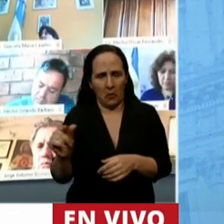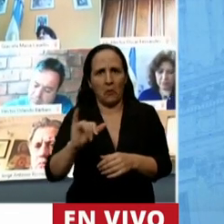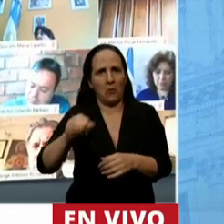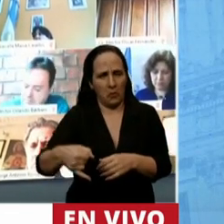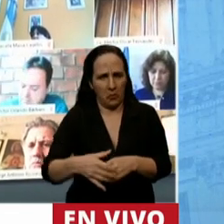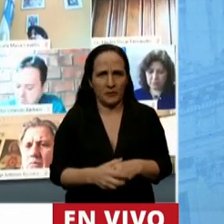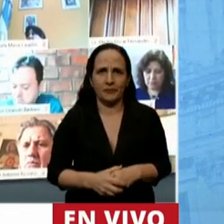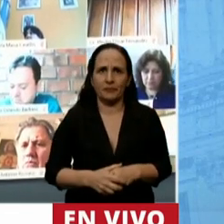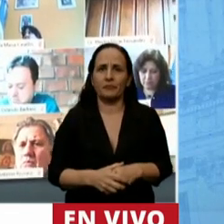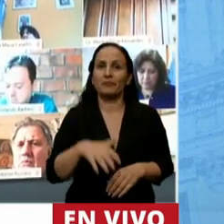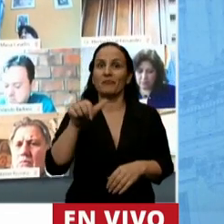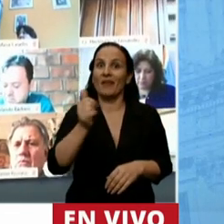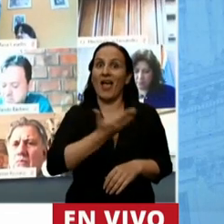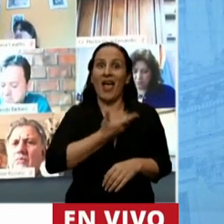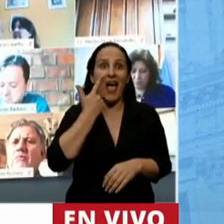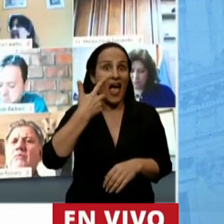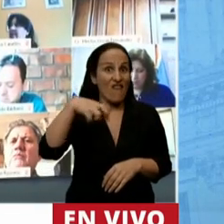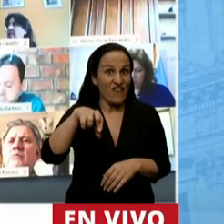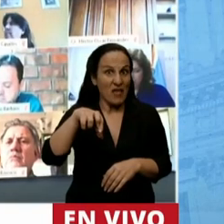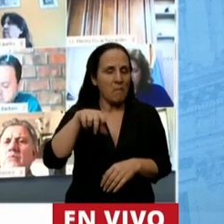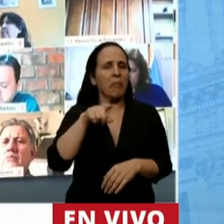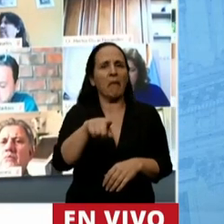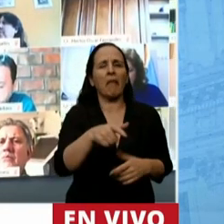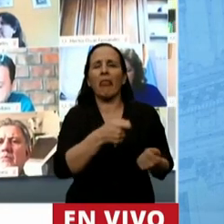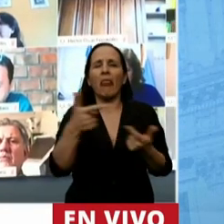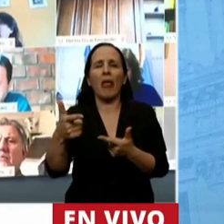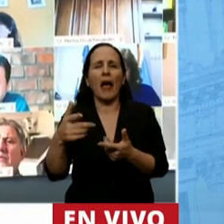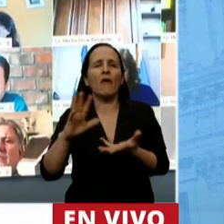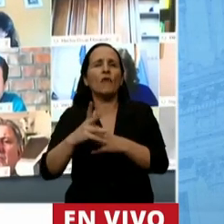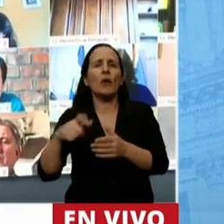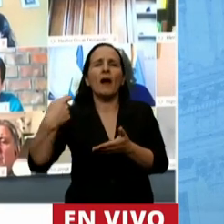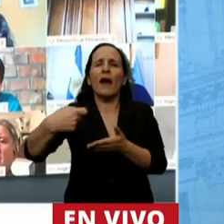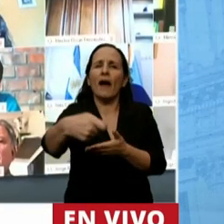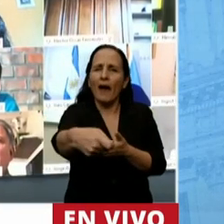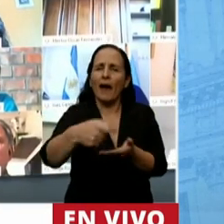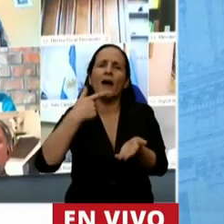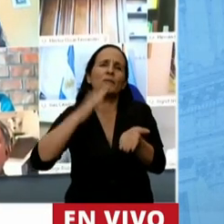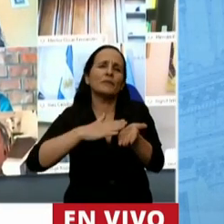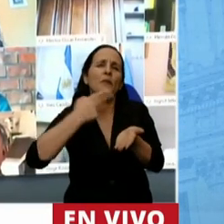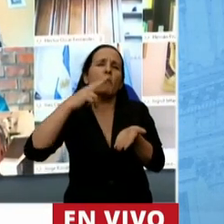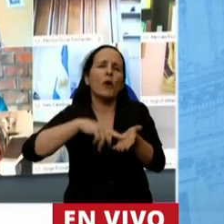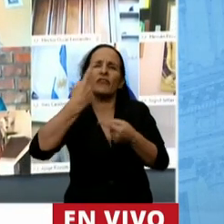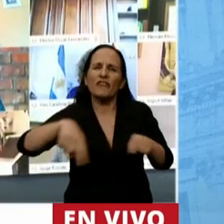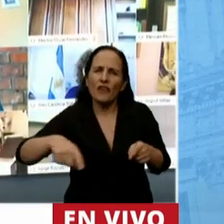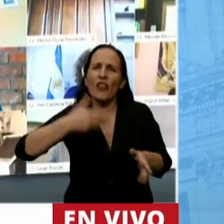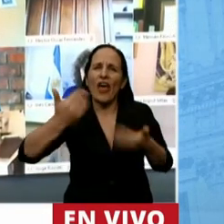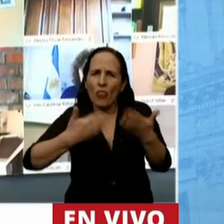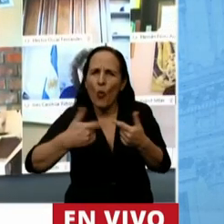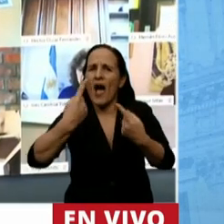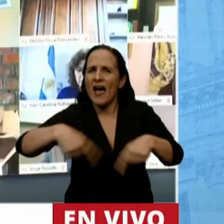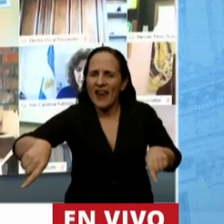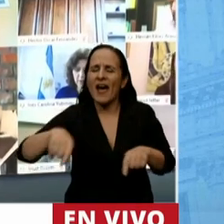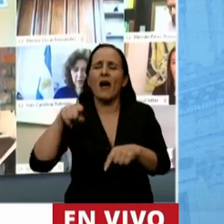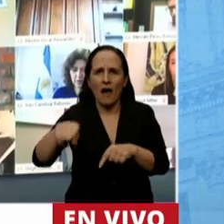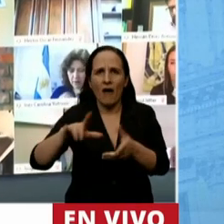la FIP dispuso un régimen de facilidades de pago para la obligación impositiva aduanera y de recursos